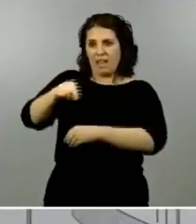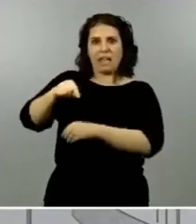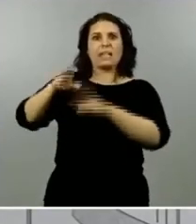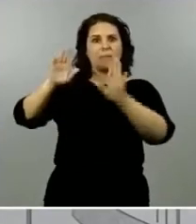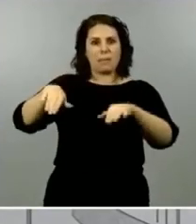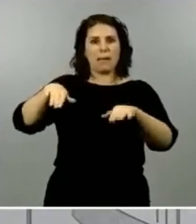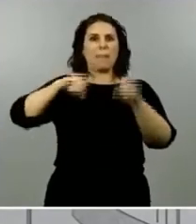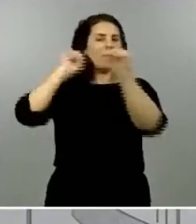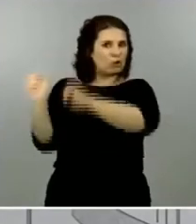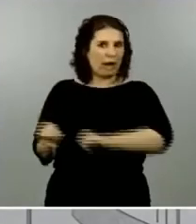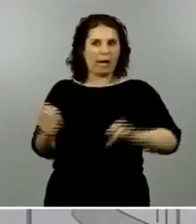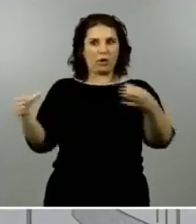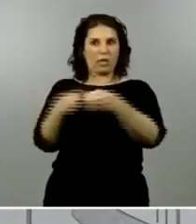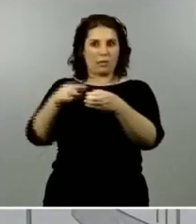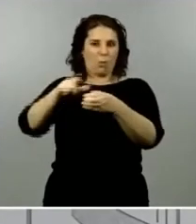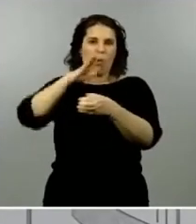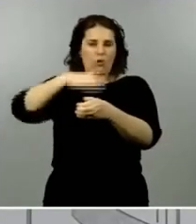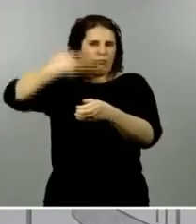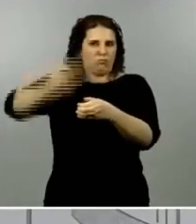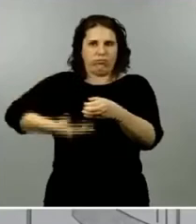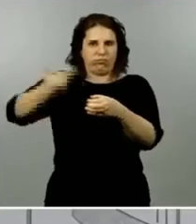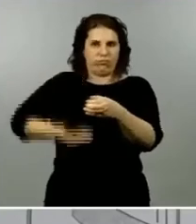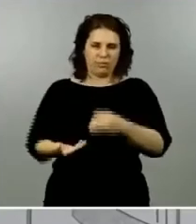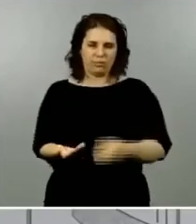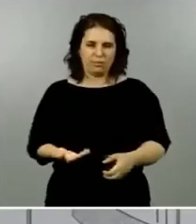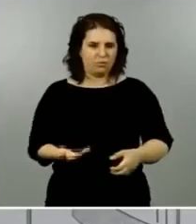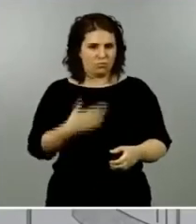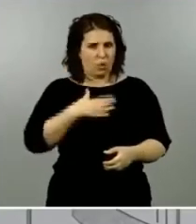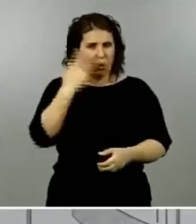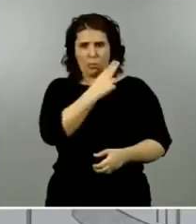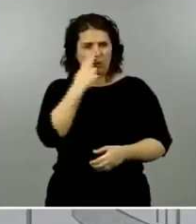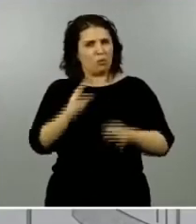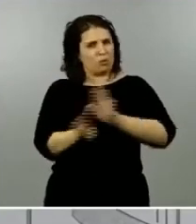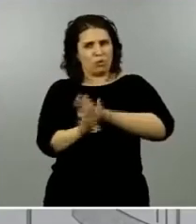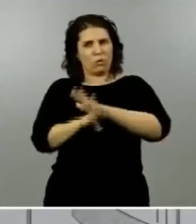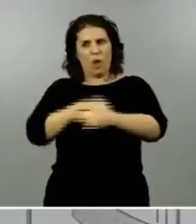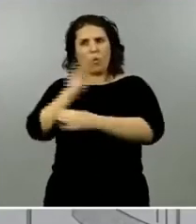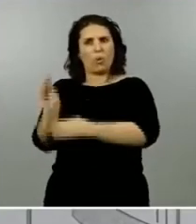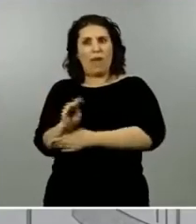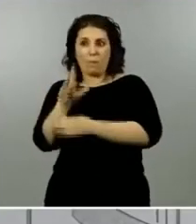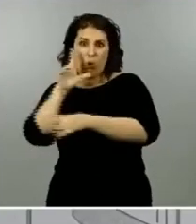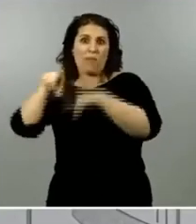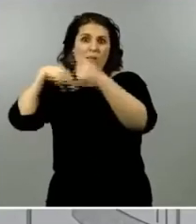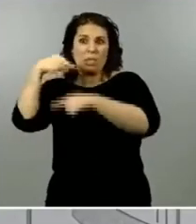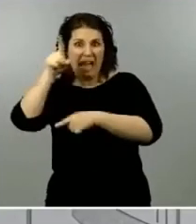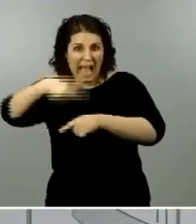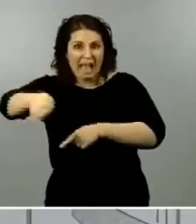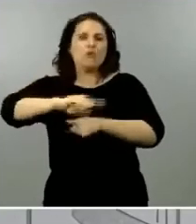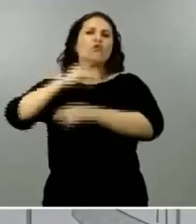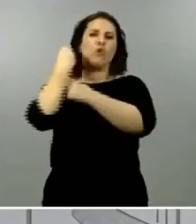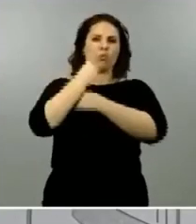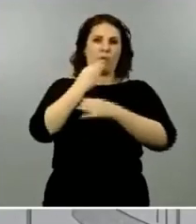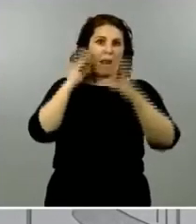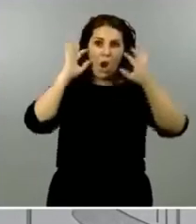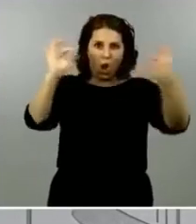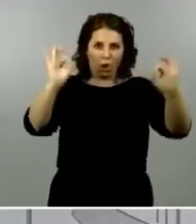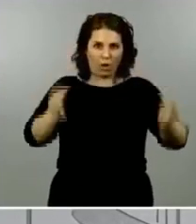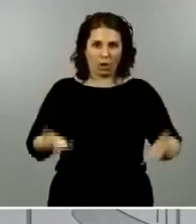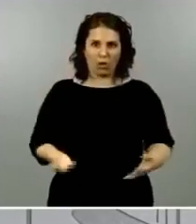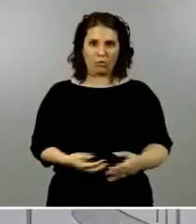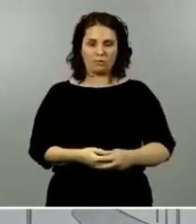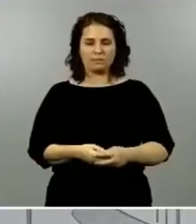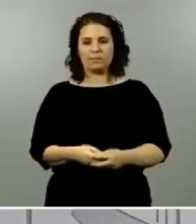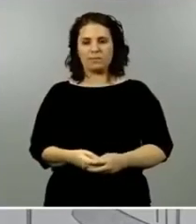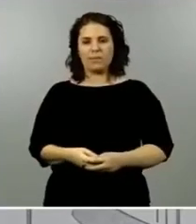colectivo por tanto seguimos comprometidos en cuidar a los que nos cuidan como no puede ser de otra manera en relación con la atención primaria pues